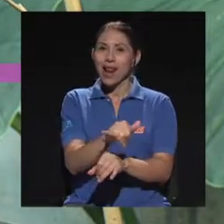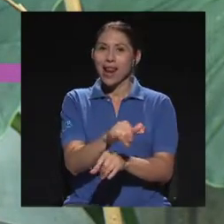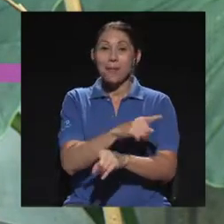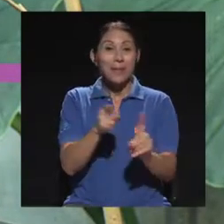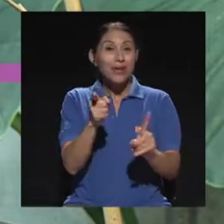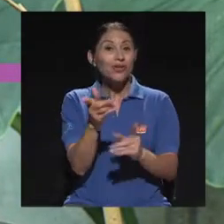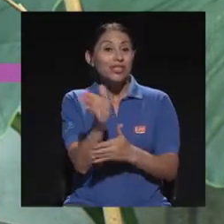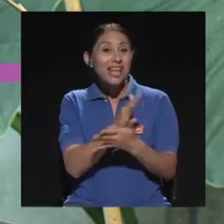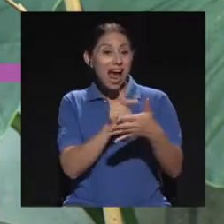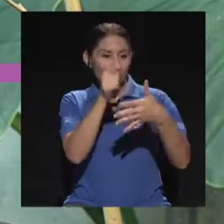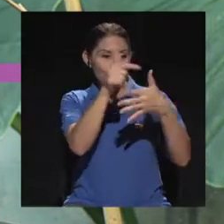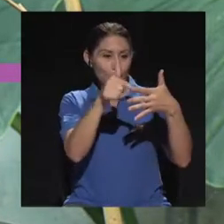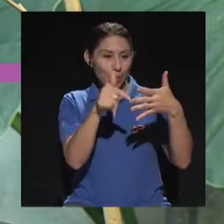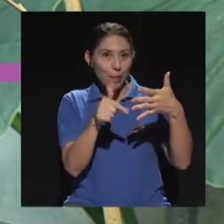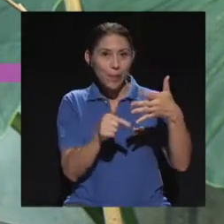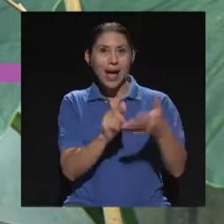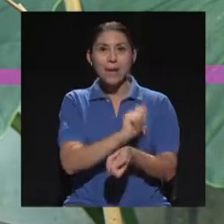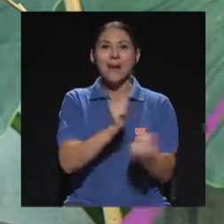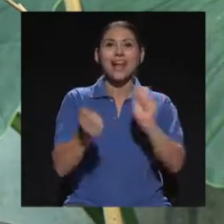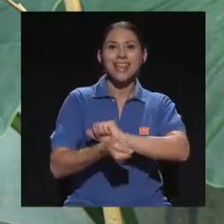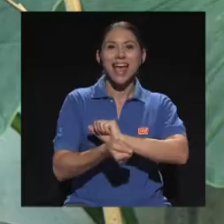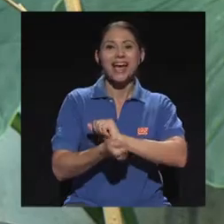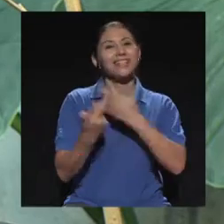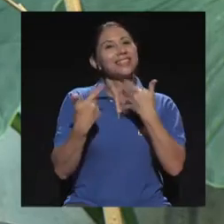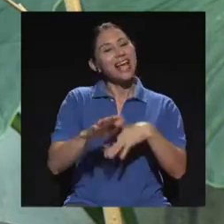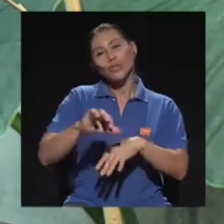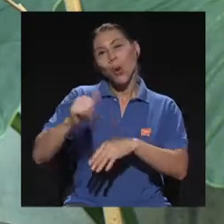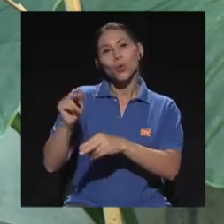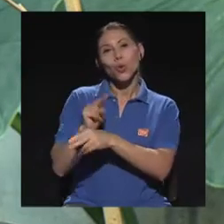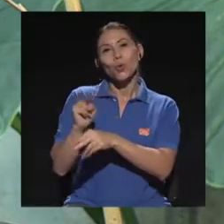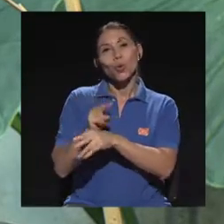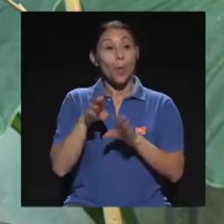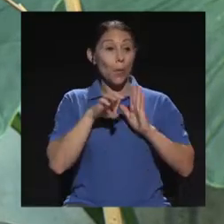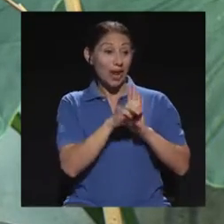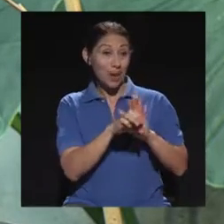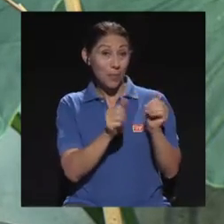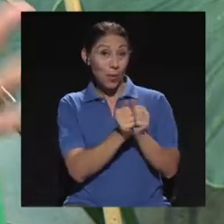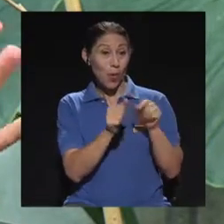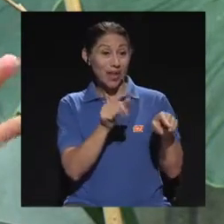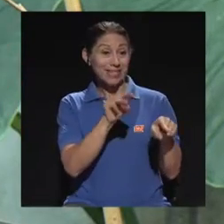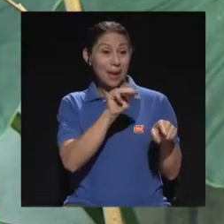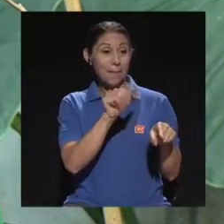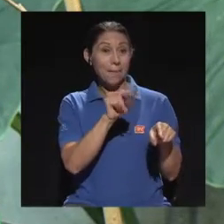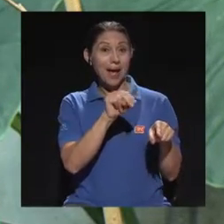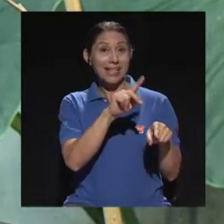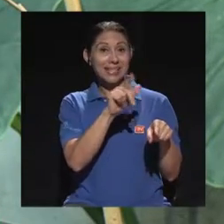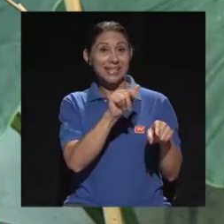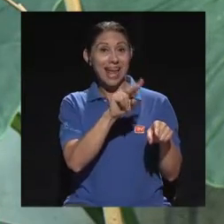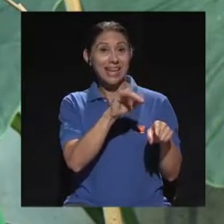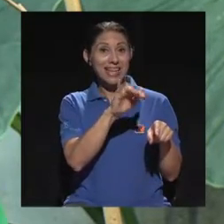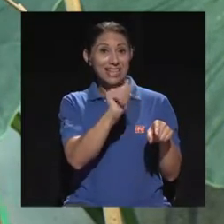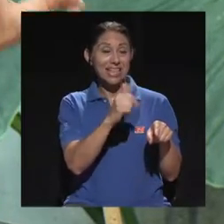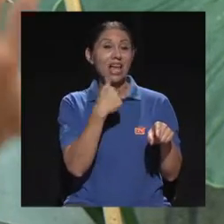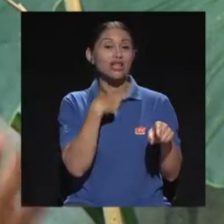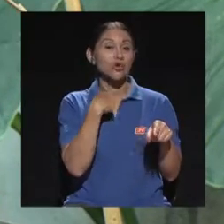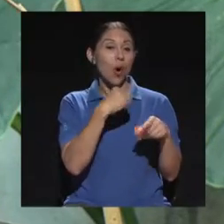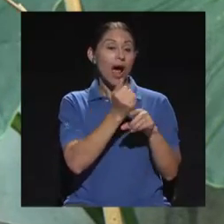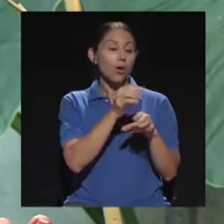es otro uso tradicional, digamos, si yo de esta manzanilla, en lugar de hacer infusión, hago una decocción, es otro uso tradicional,